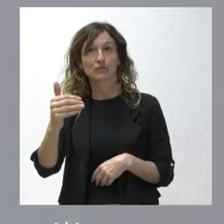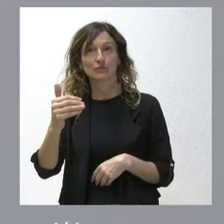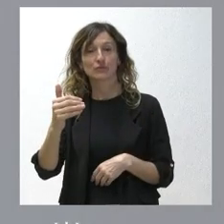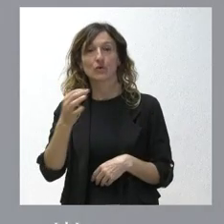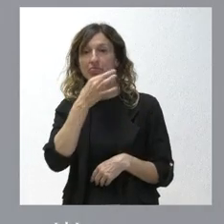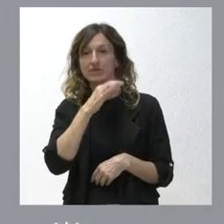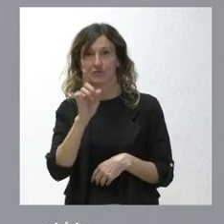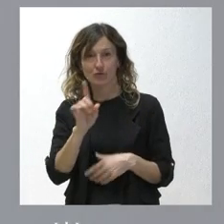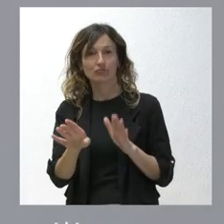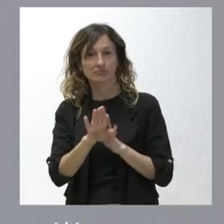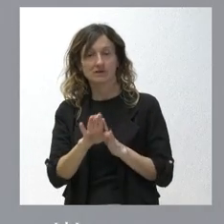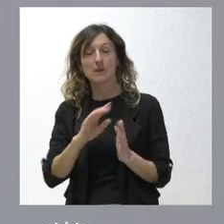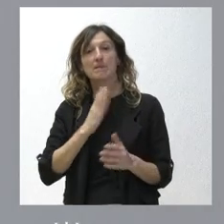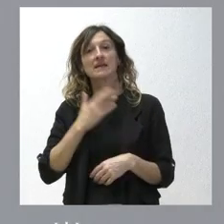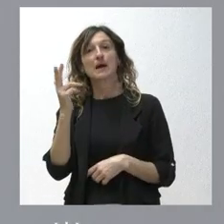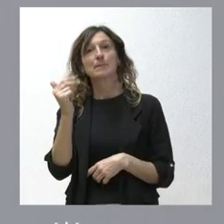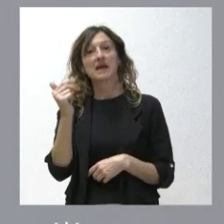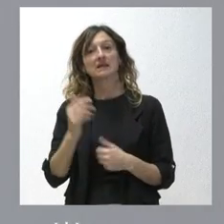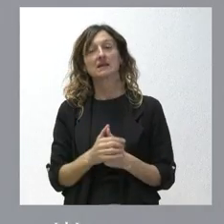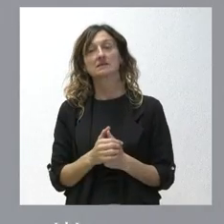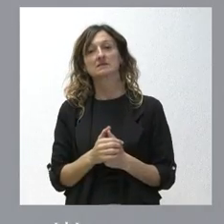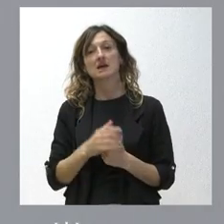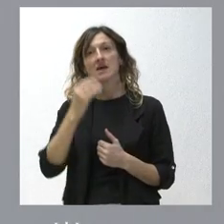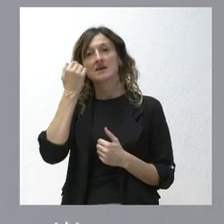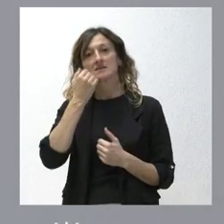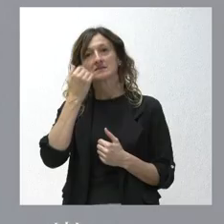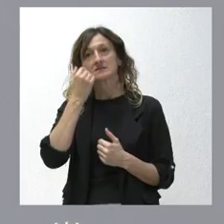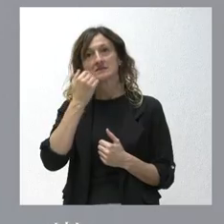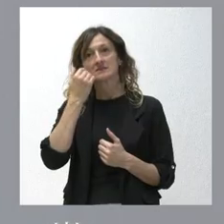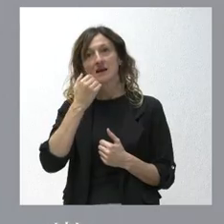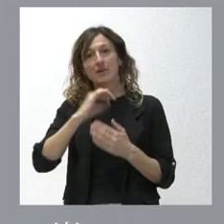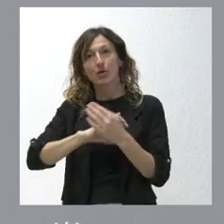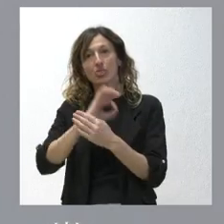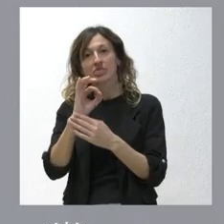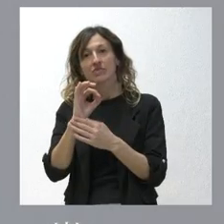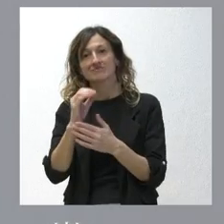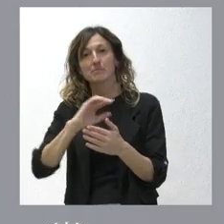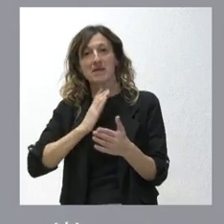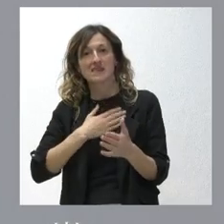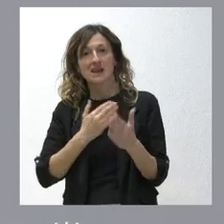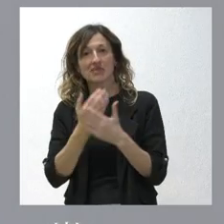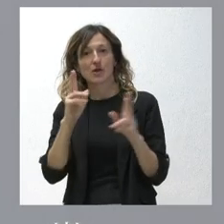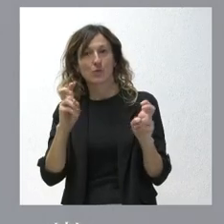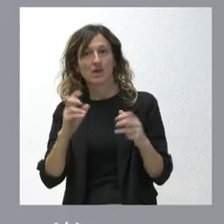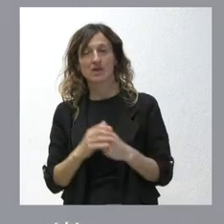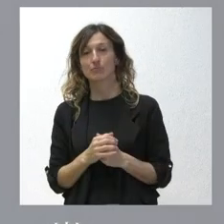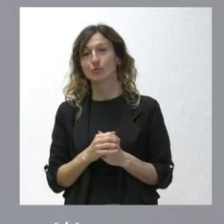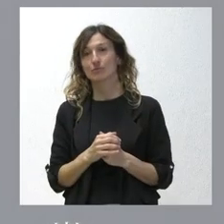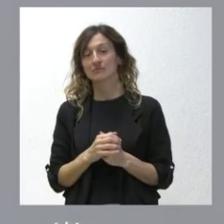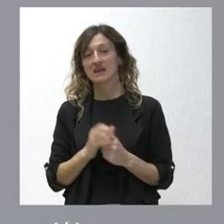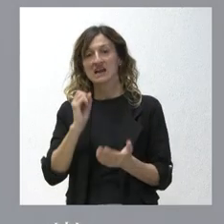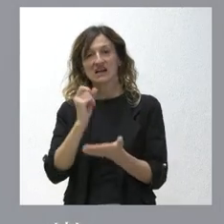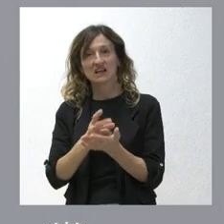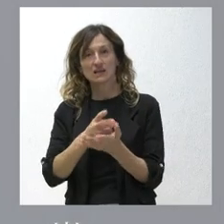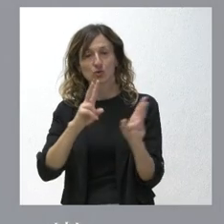renunciar mañana es viernes pero el sábado vuelve a amanecer será otro día y otro día también con nuevos retos